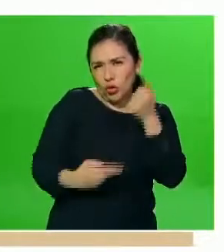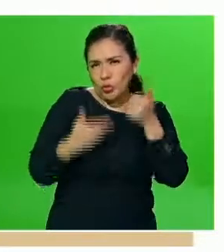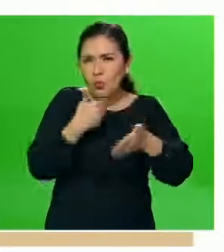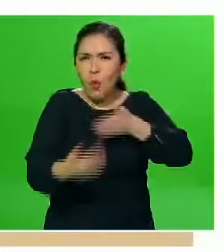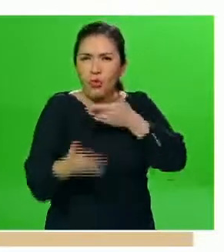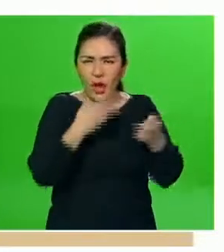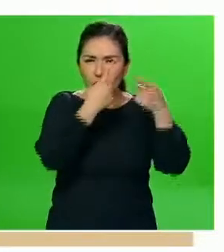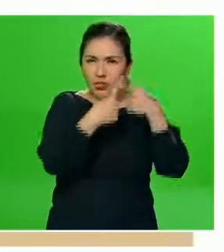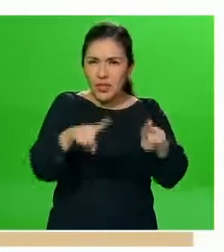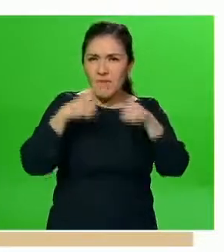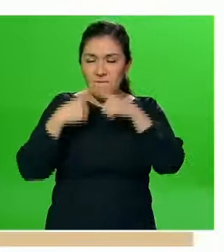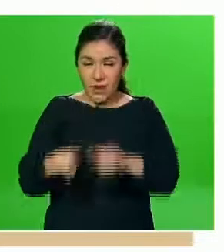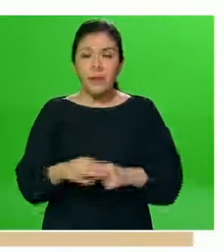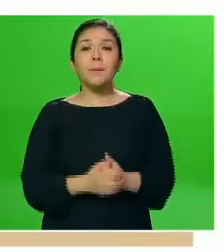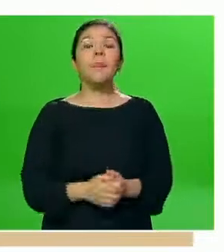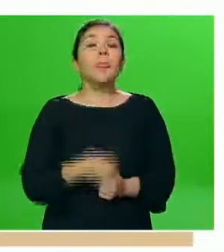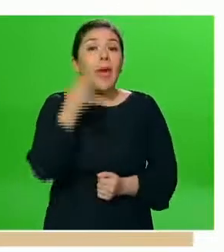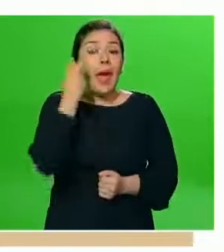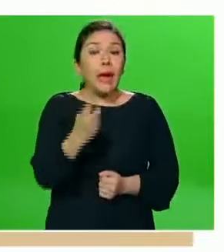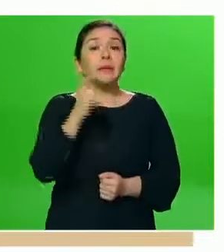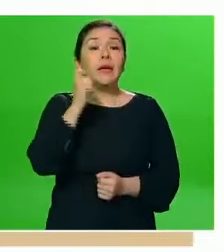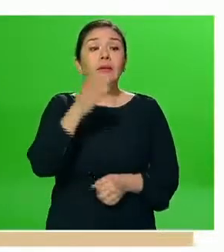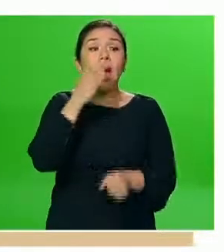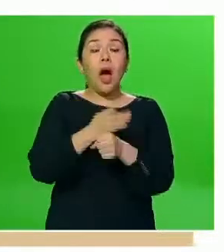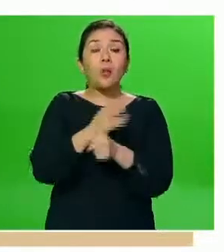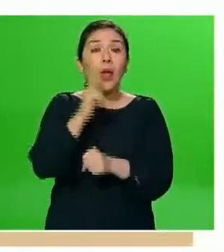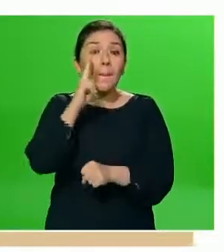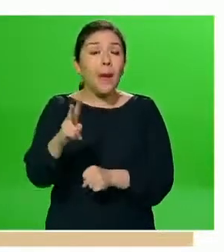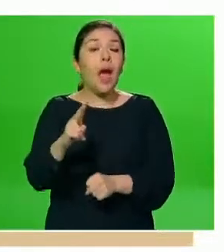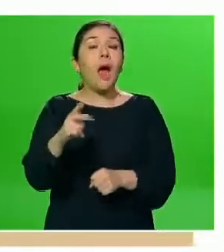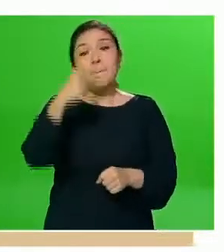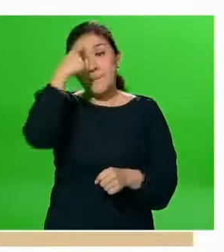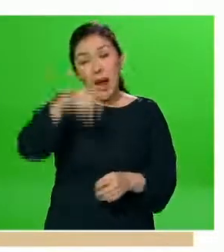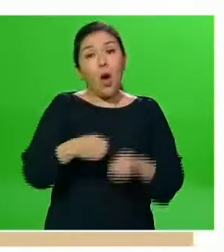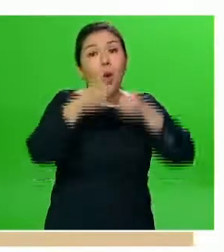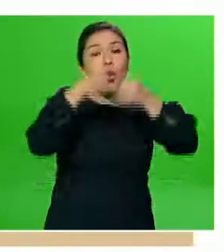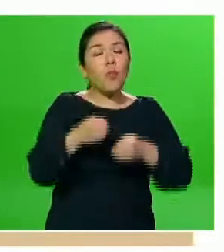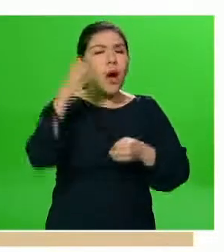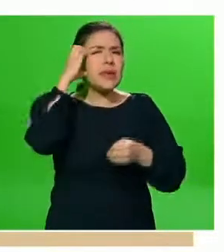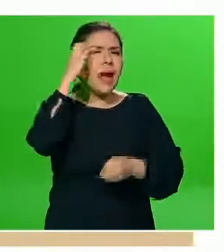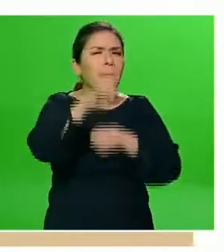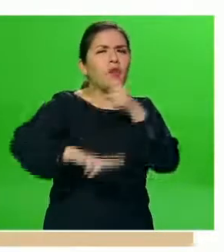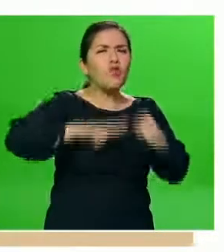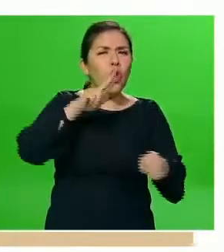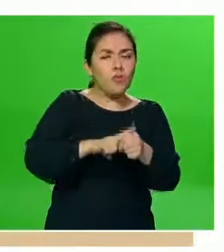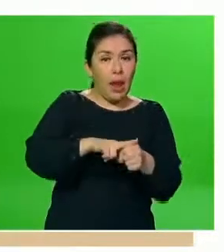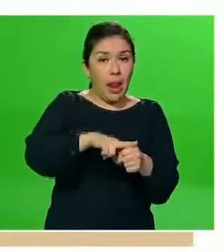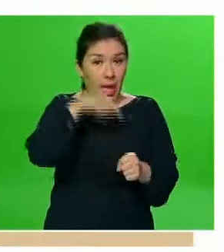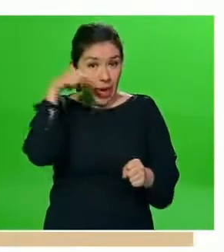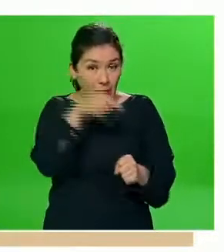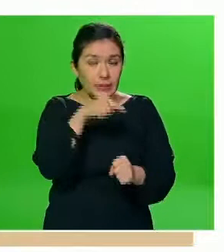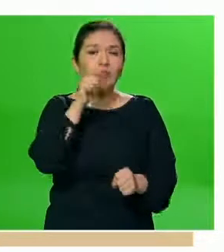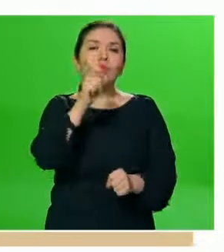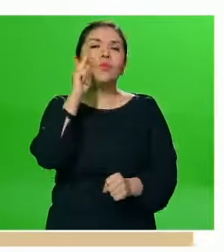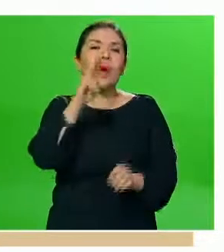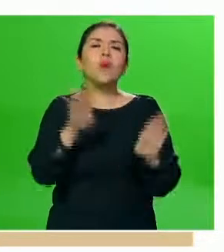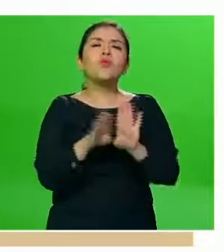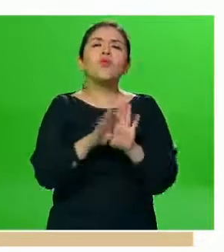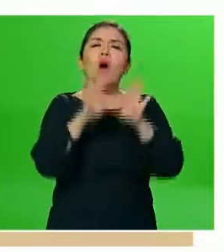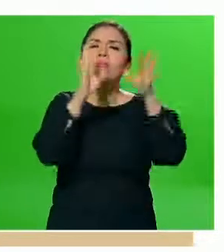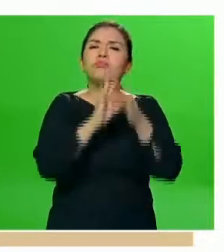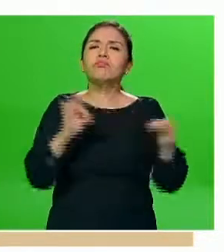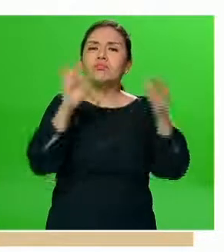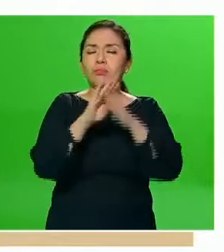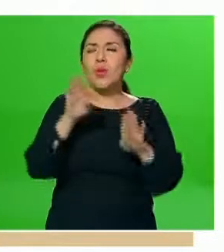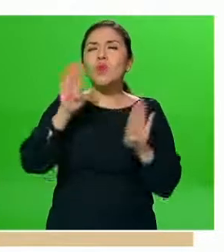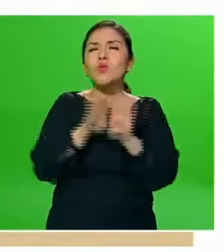hablando específicamente de la ocupación de camas generales, es importante mencionar que con respecto a la